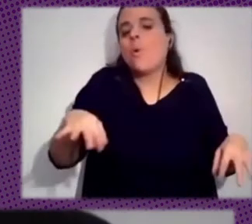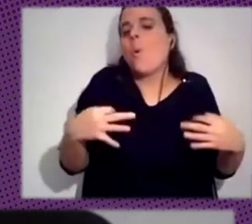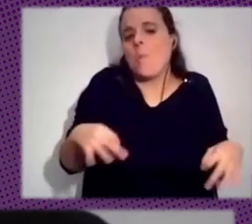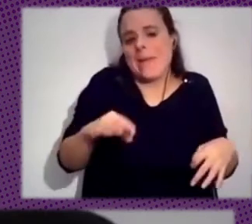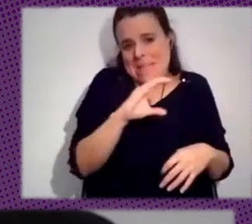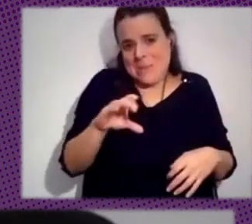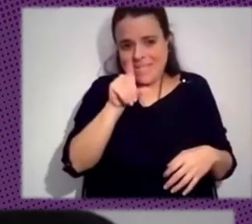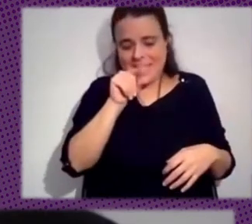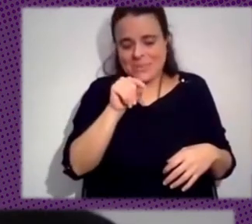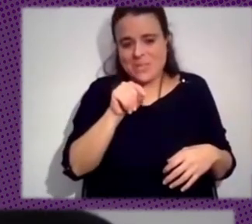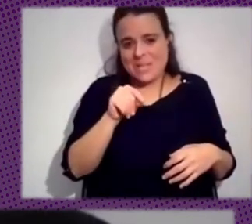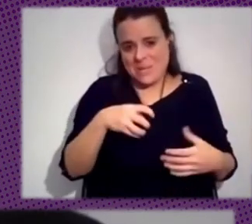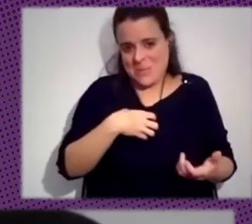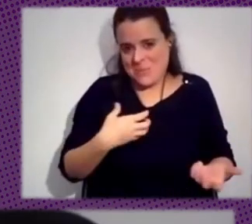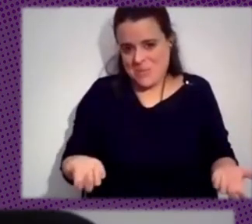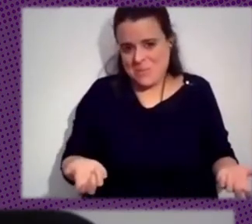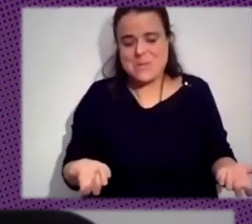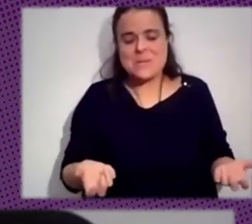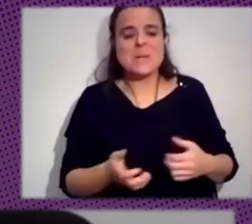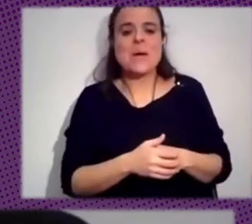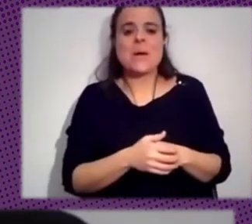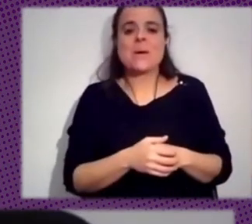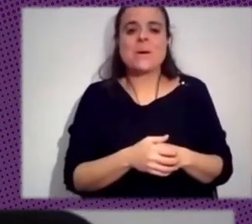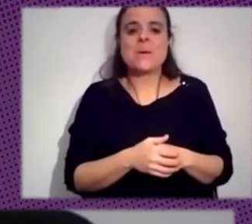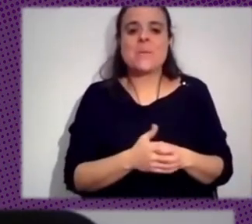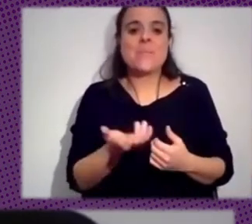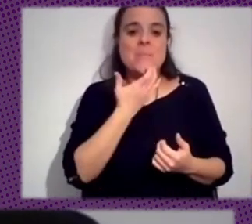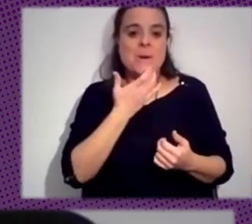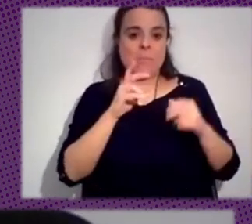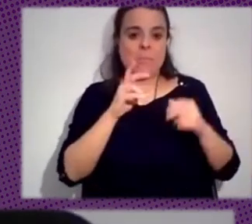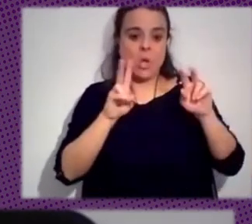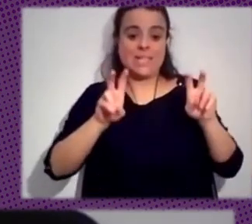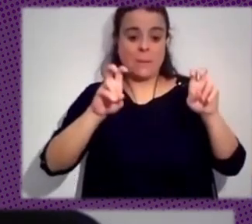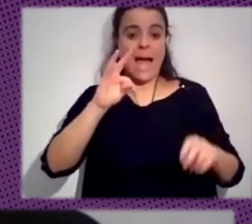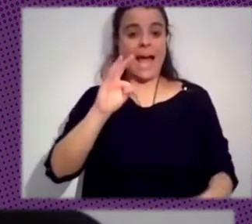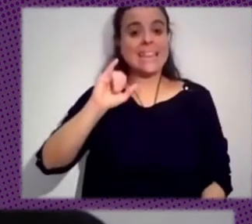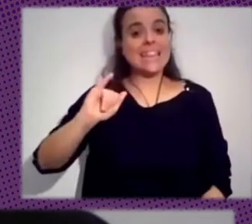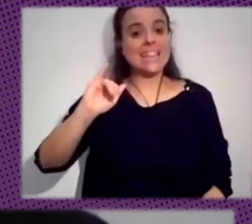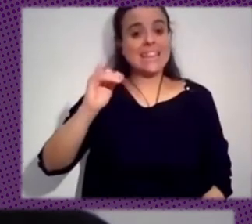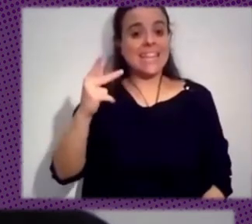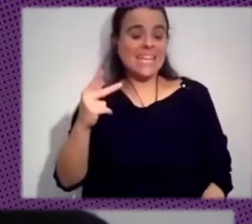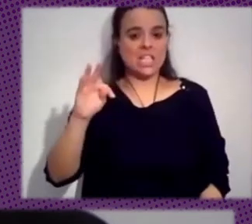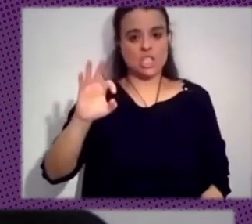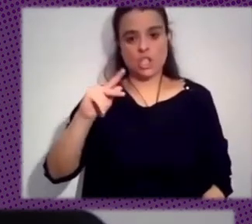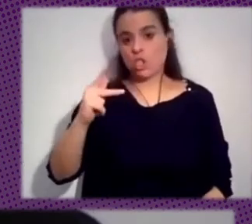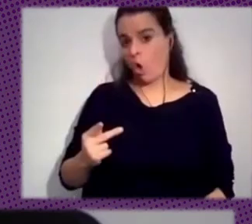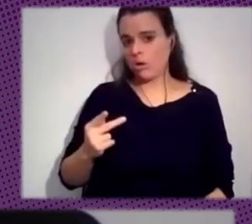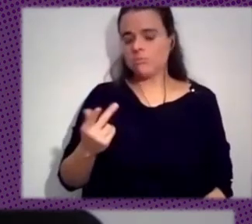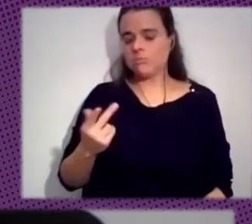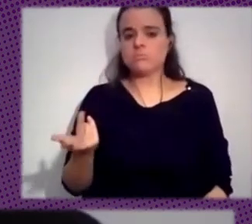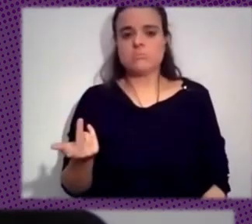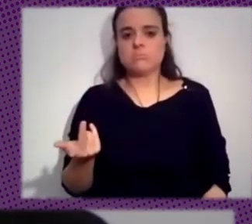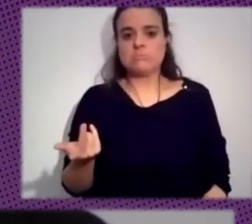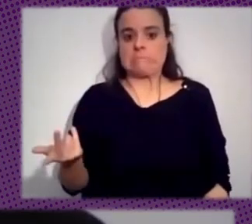ejemplo, conseguir a otras redes sociales, el temazo que tenemos desde a ver cómo entramos a TikTok, porque estas cosas que se pueden explicar por hilos, a ver cómo se hacen con